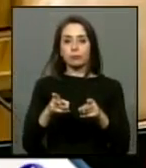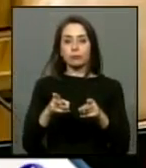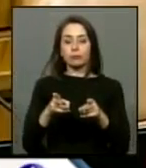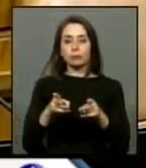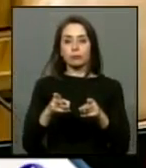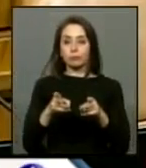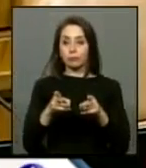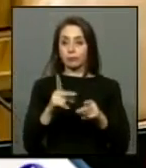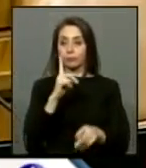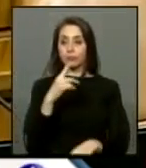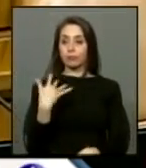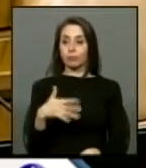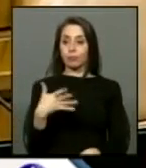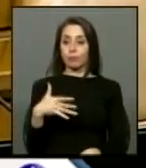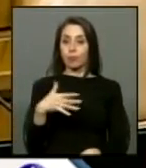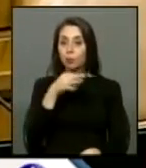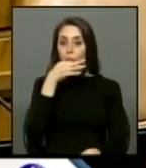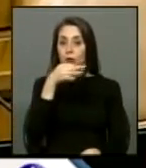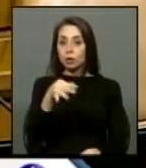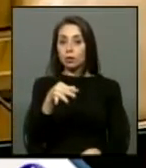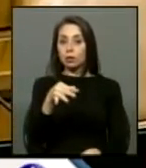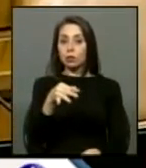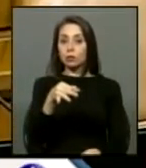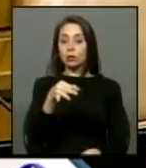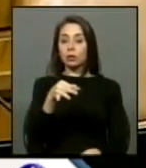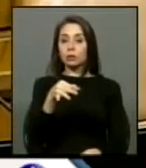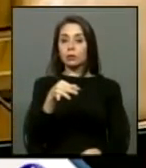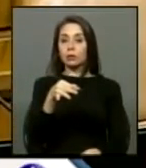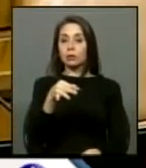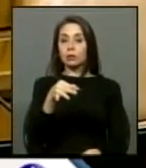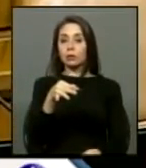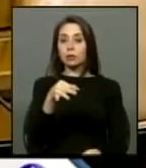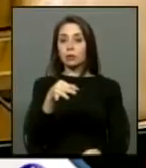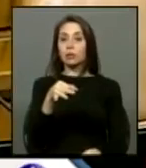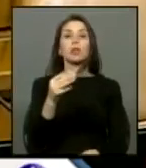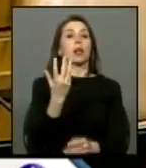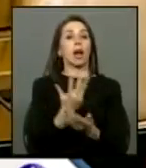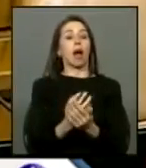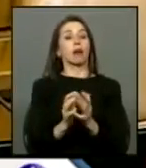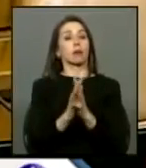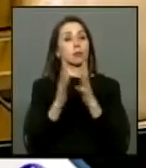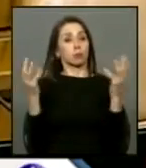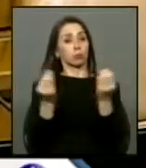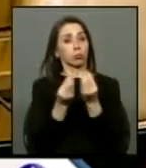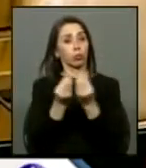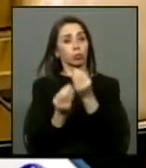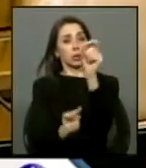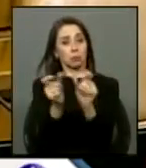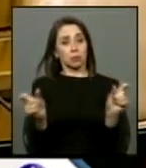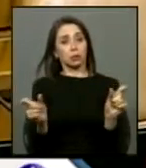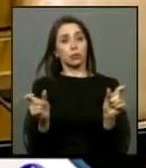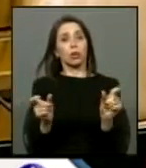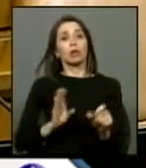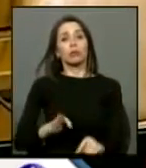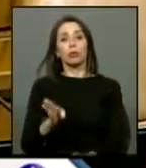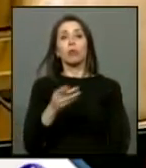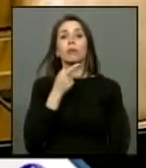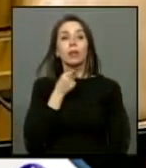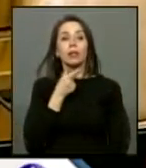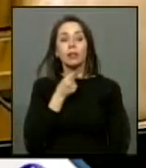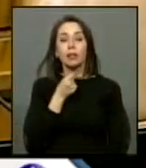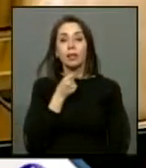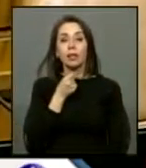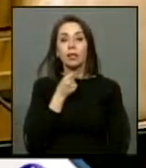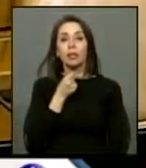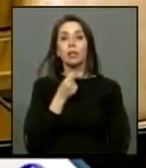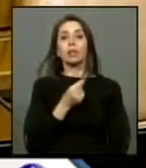es importante señalar que hay una enorme cantidad de personas que aún aspiran a tener